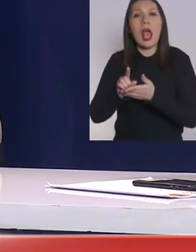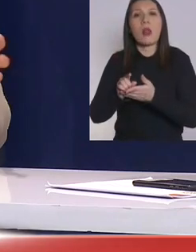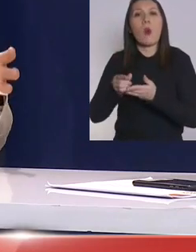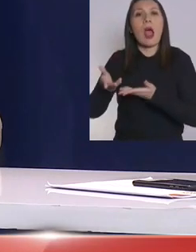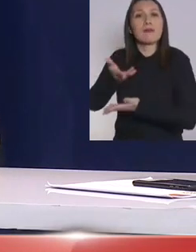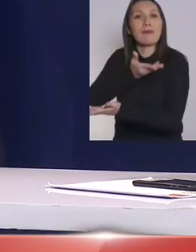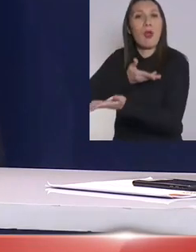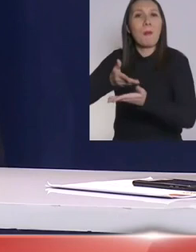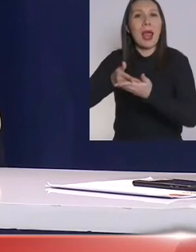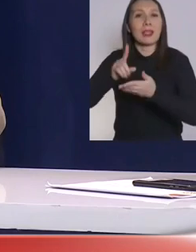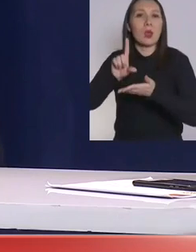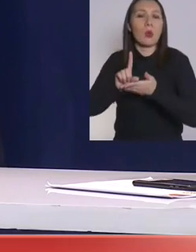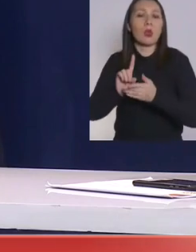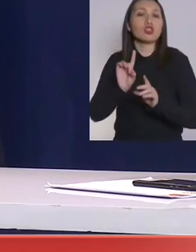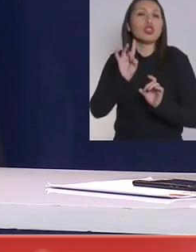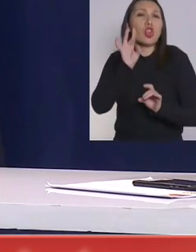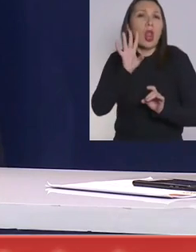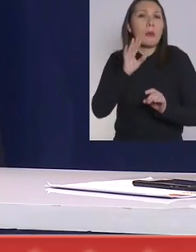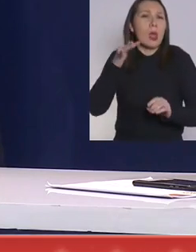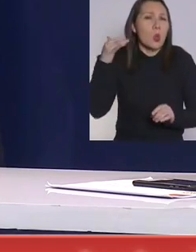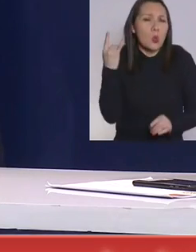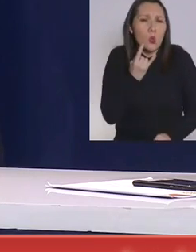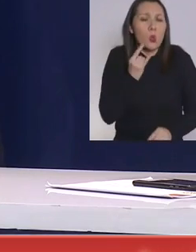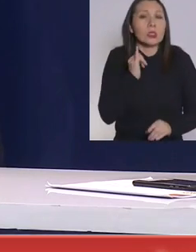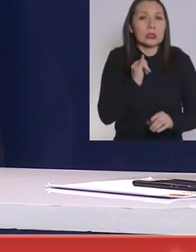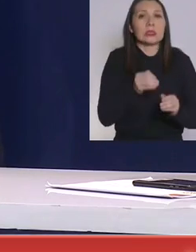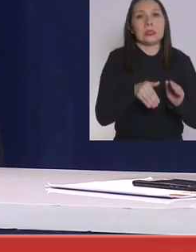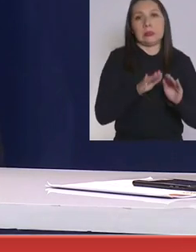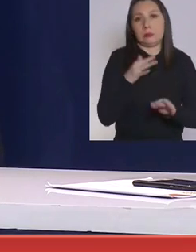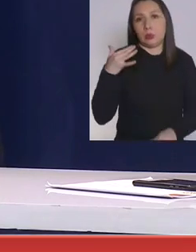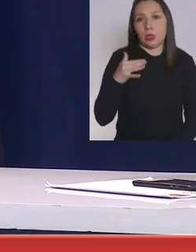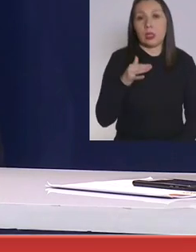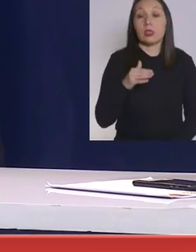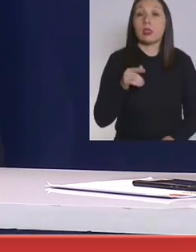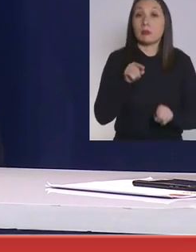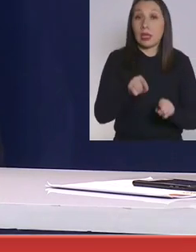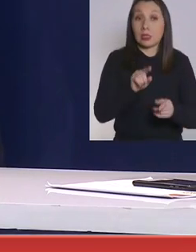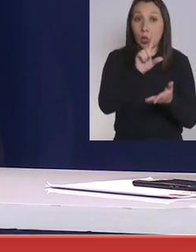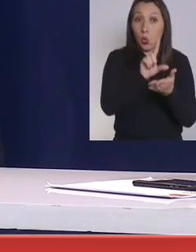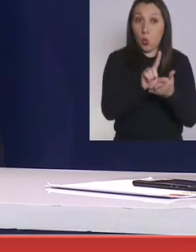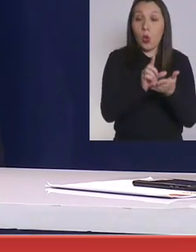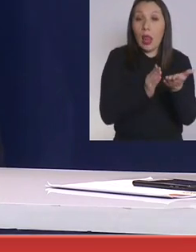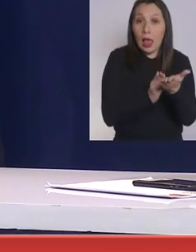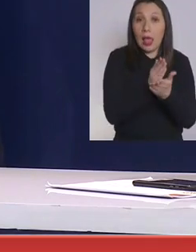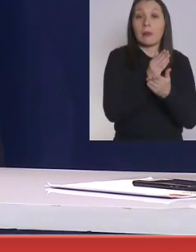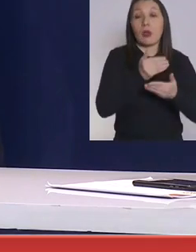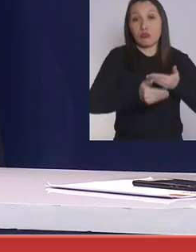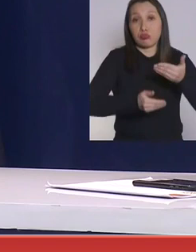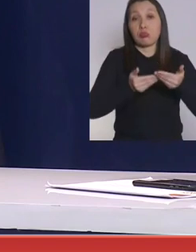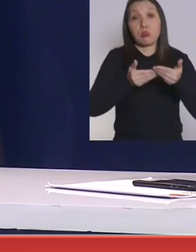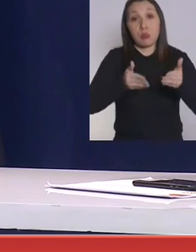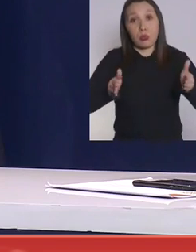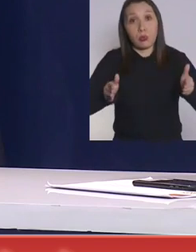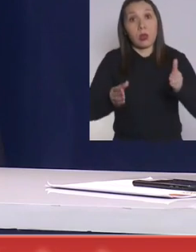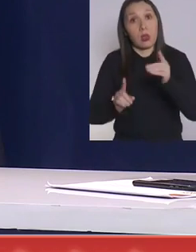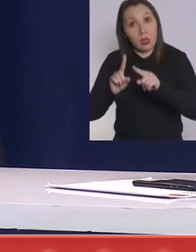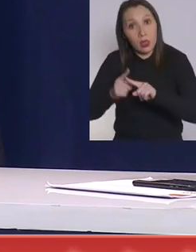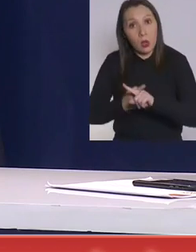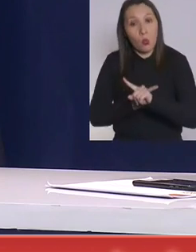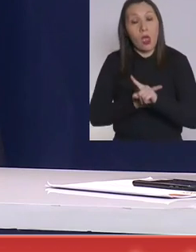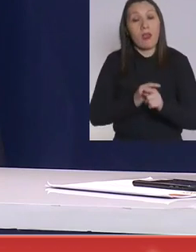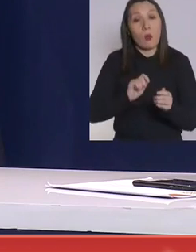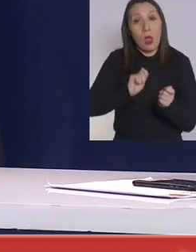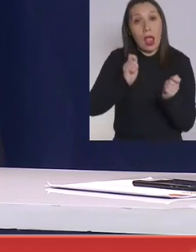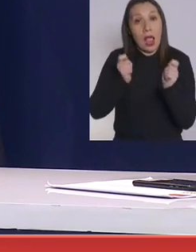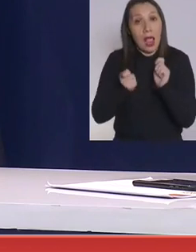para compartir salvo los lugares esenciales. Por lo tanto, es muy importante que estos recintos que están empezando a funcionar o van a empezar a funcionar en